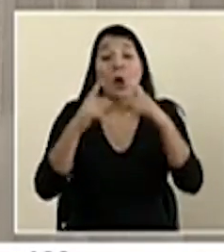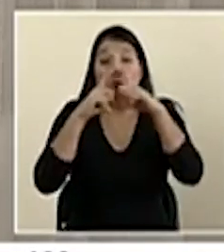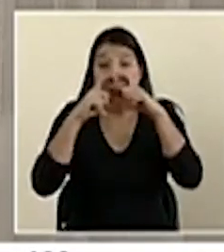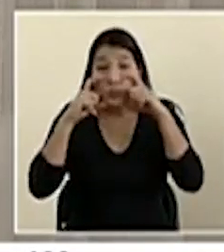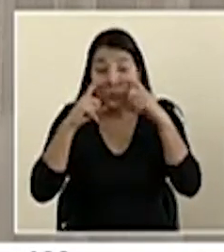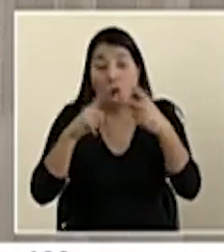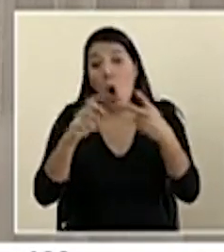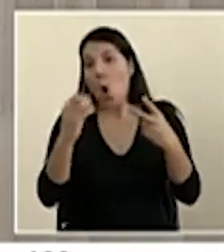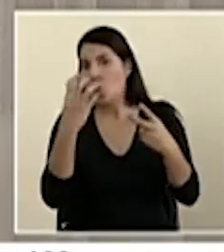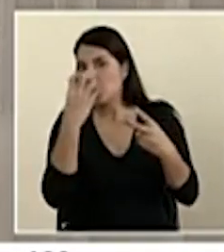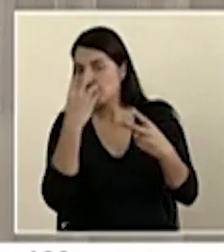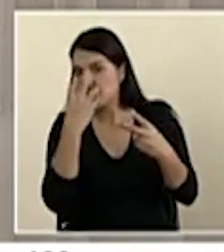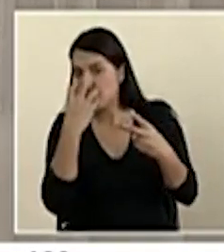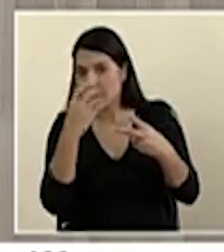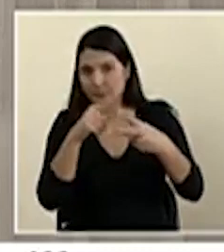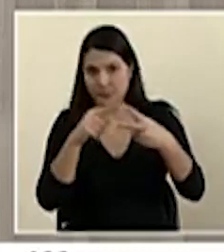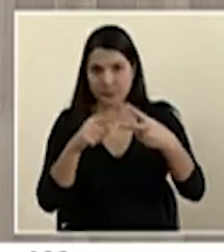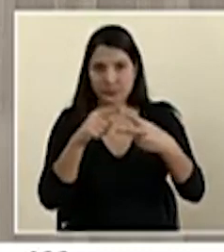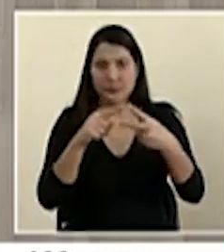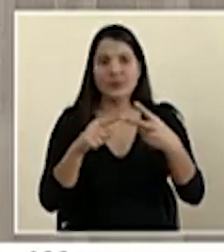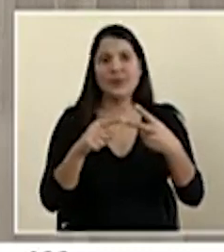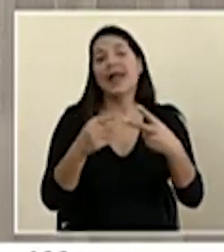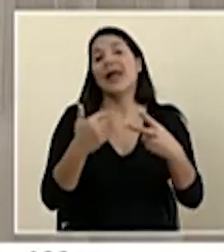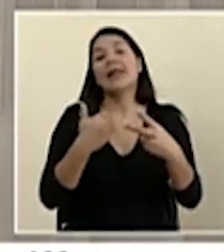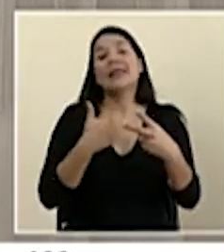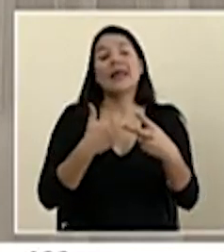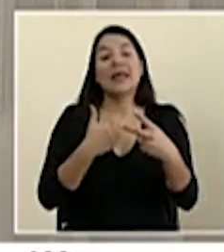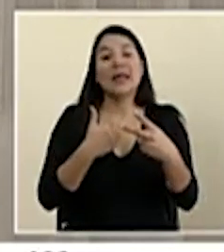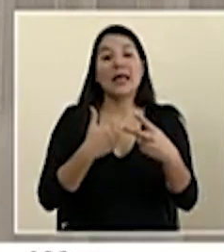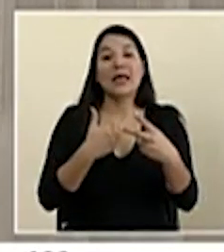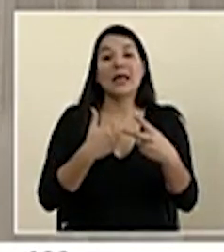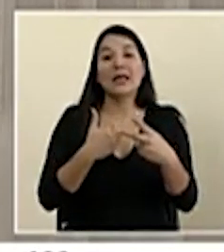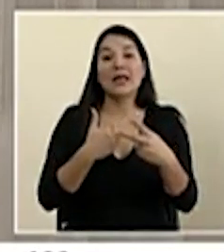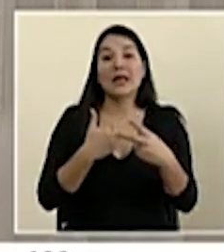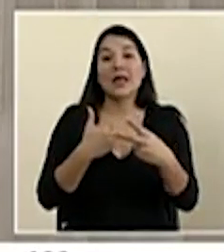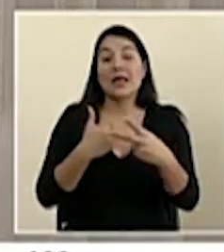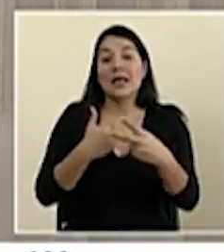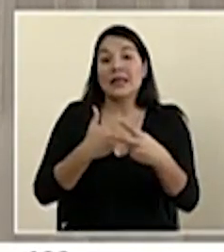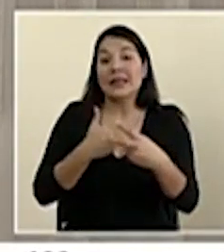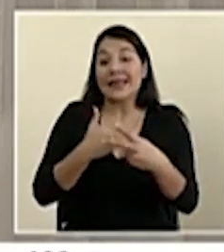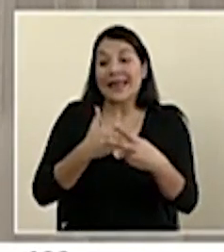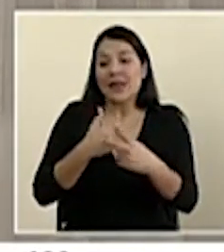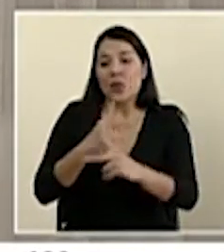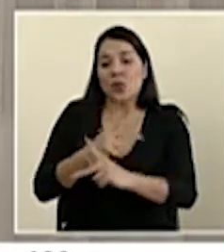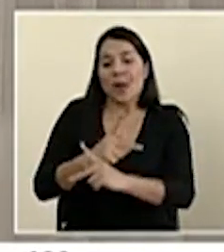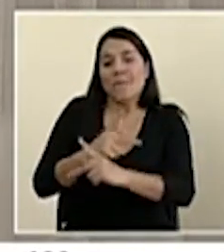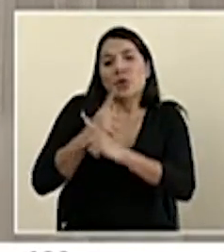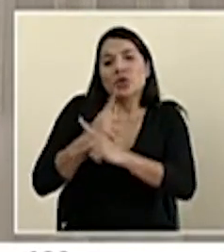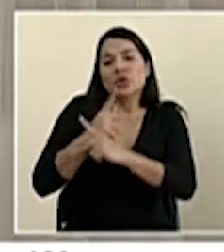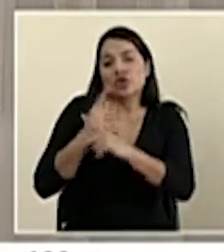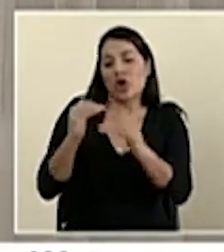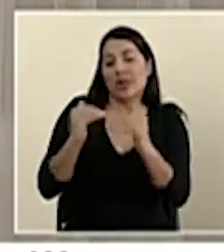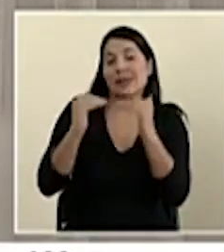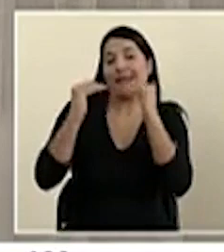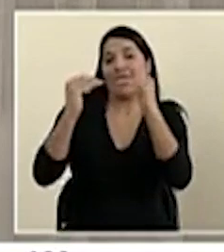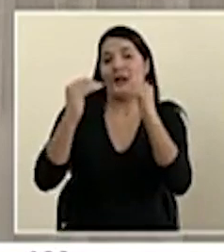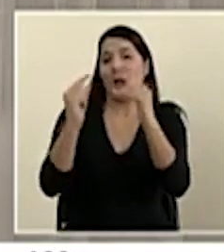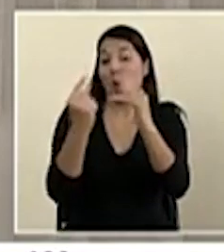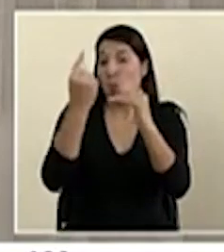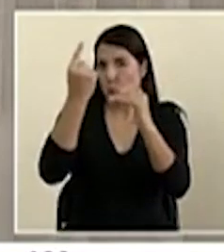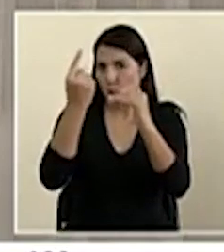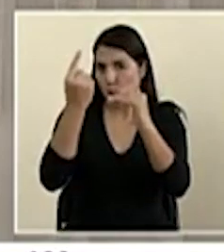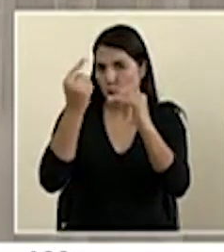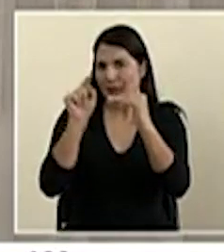algún filtro respiratorio, tienen un nivel de equipo biomédico nivel 1. Ese nivel 1